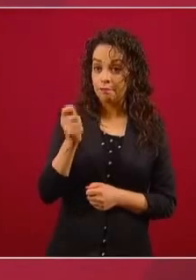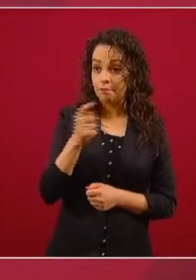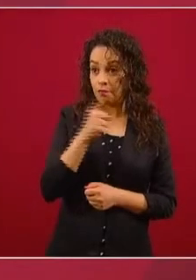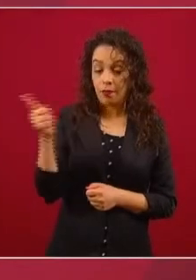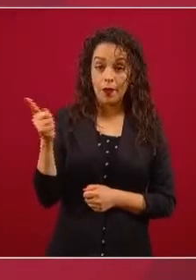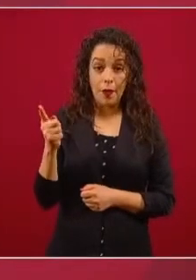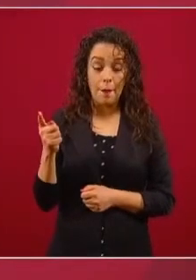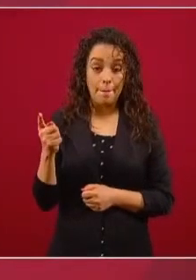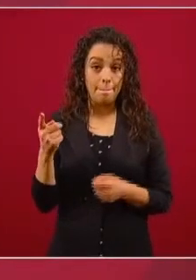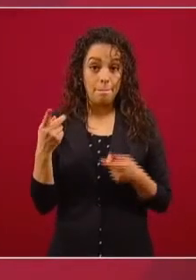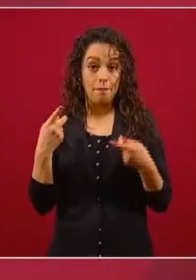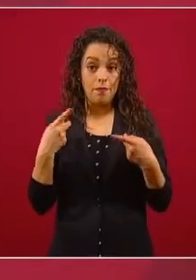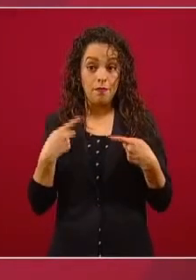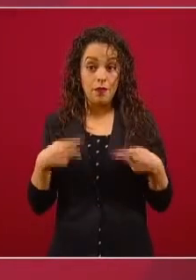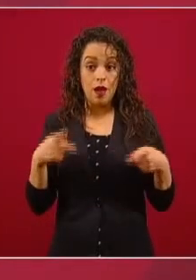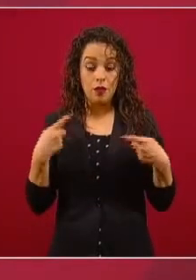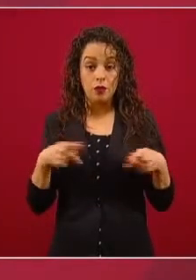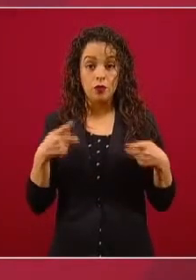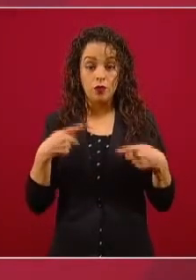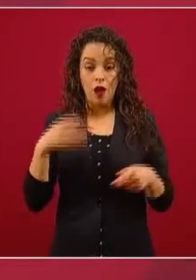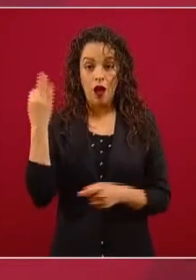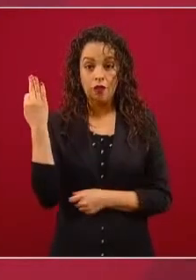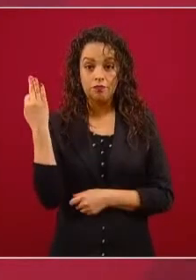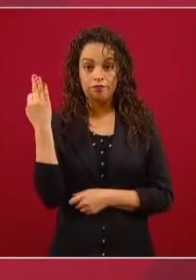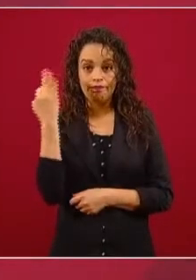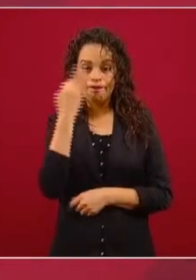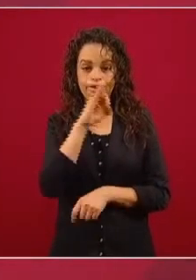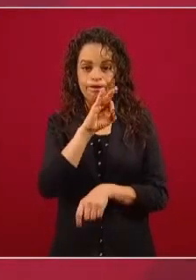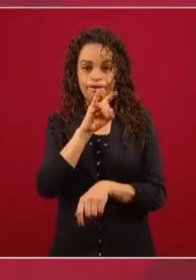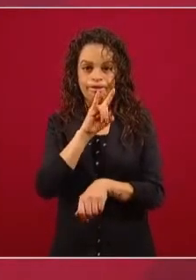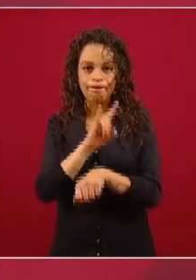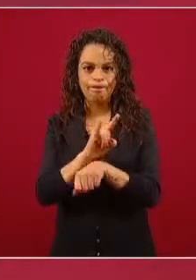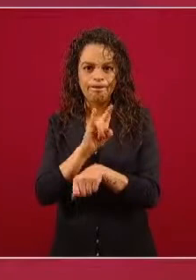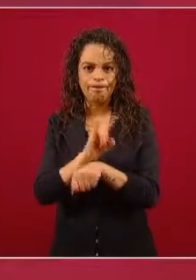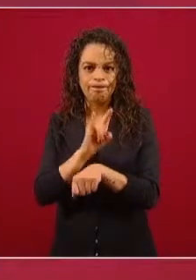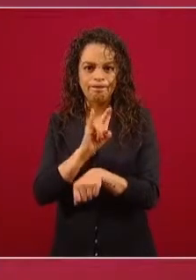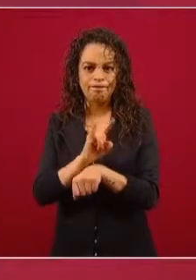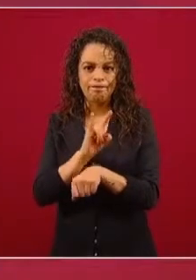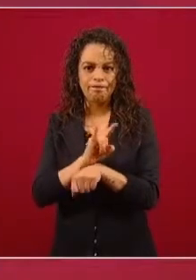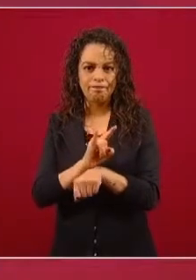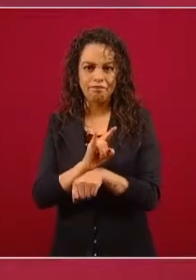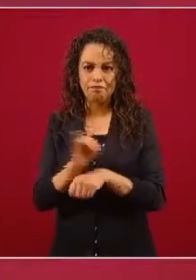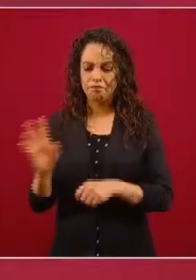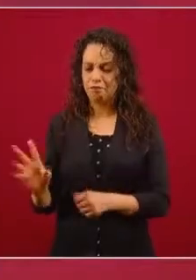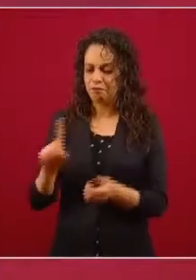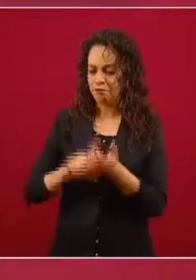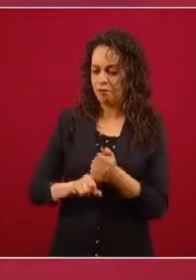ficticias, robots,